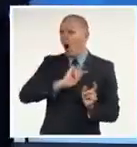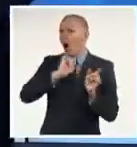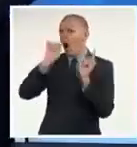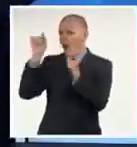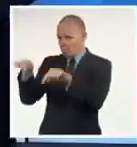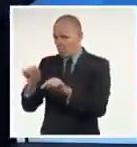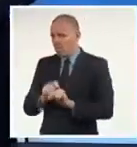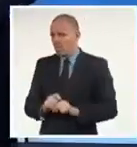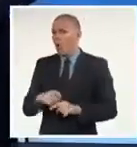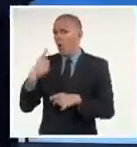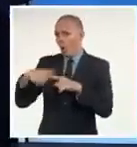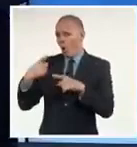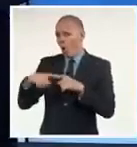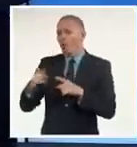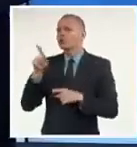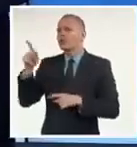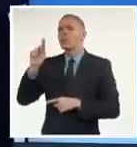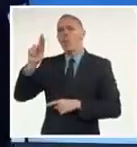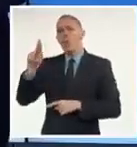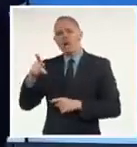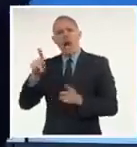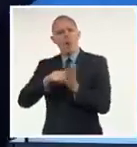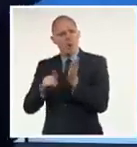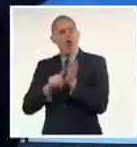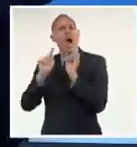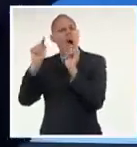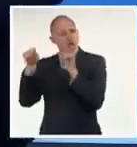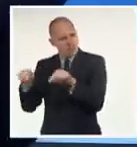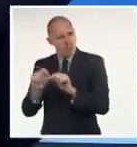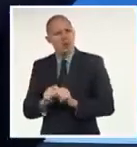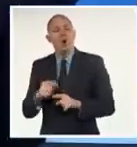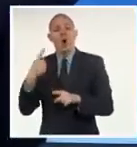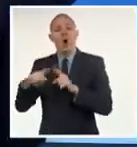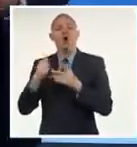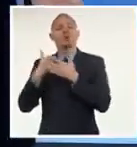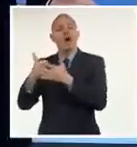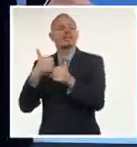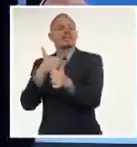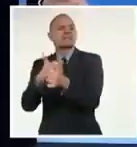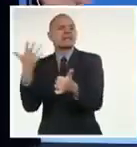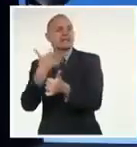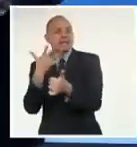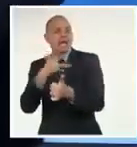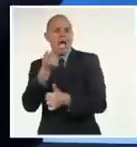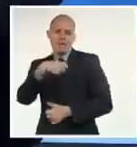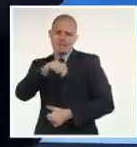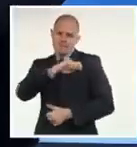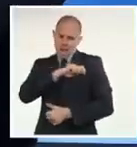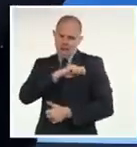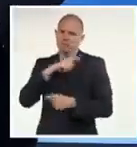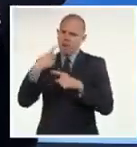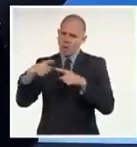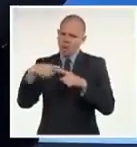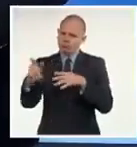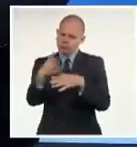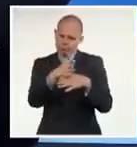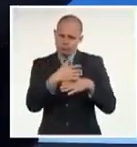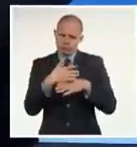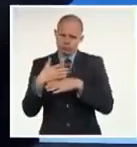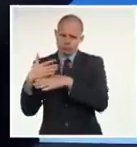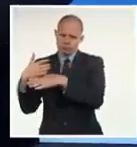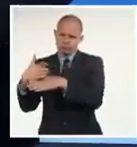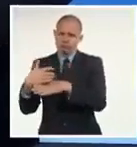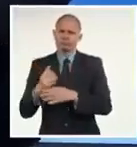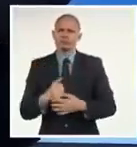abogados británicos asistidos por un reconocido bufete español junto a abogados cubanos y a representantes de los